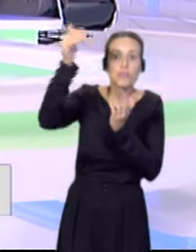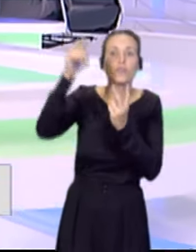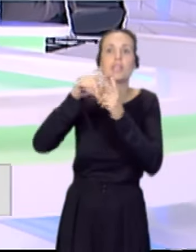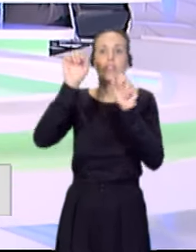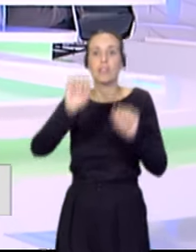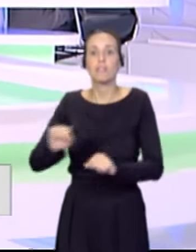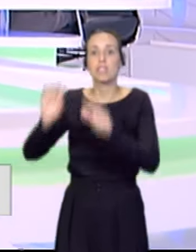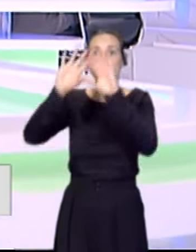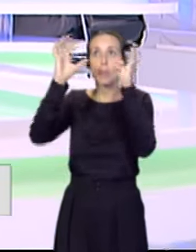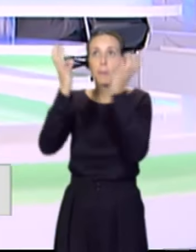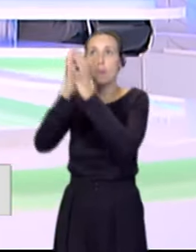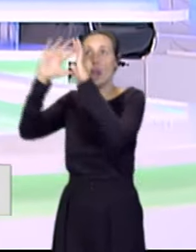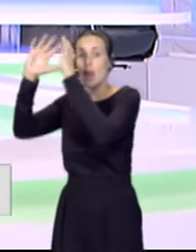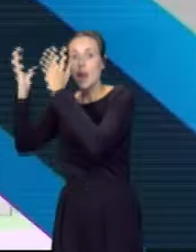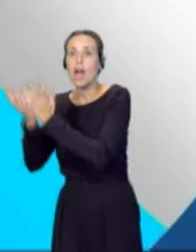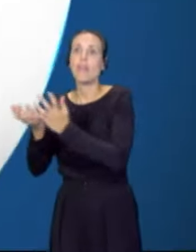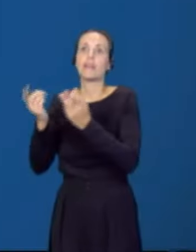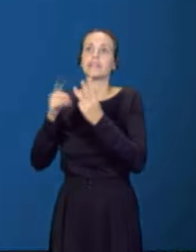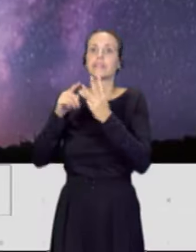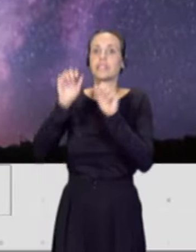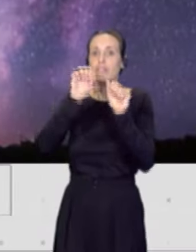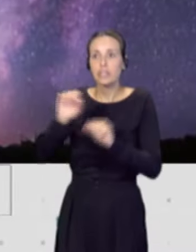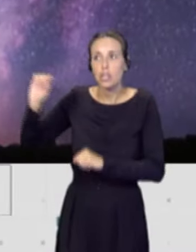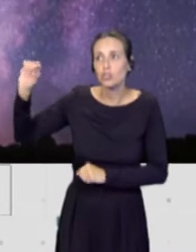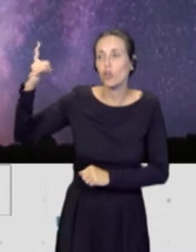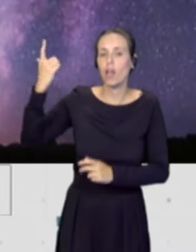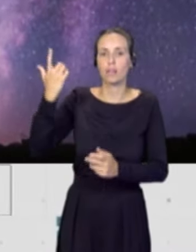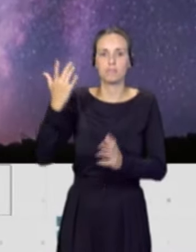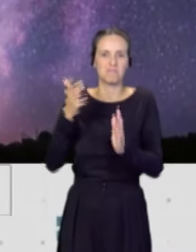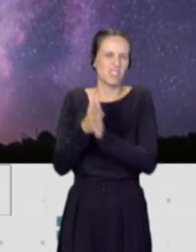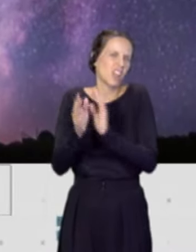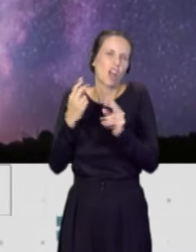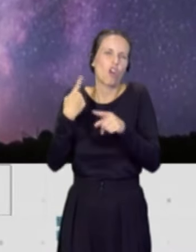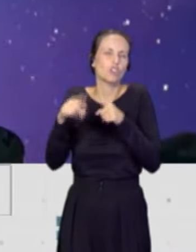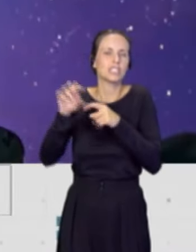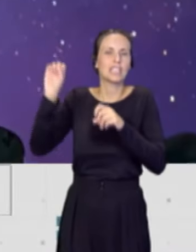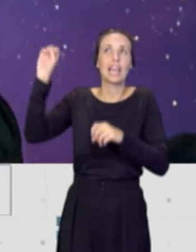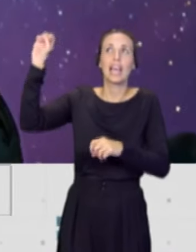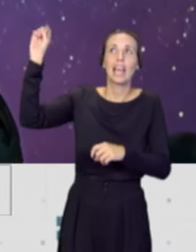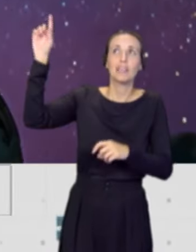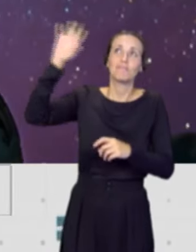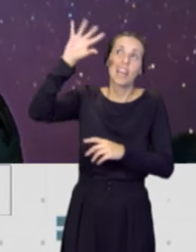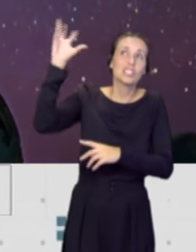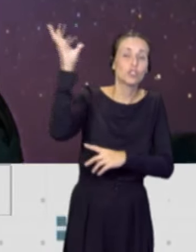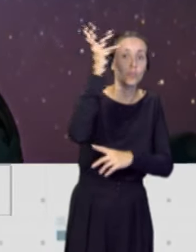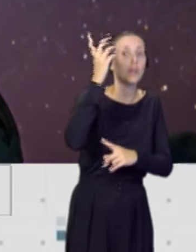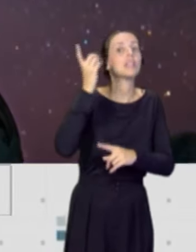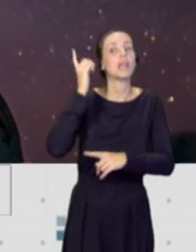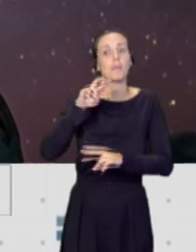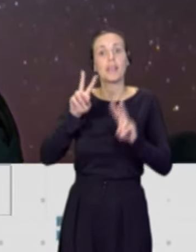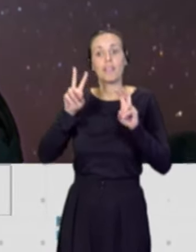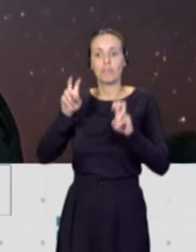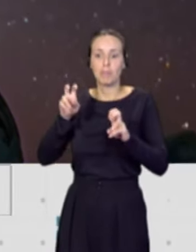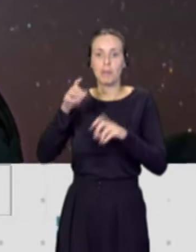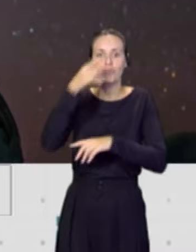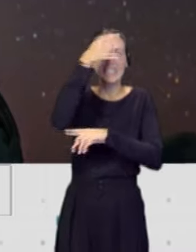contrapartidas ópticas, son líneas de investigación en astronomía, también se utiliza para el seguimiento de satélites, lo que se llama